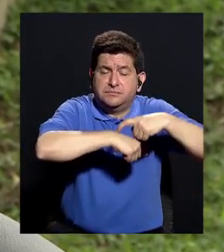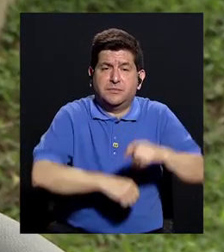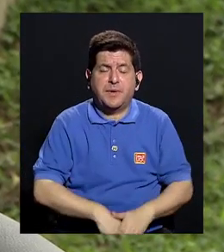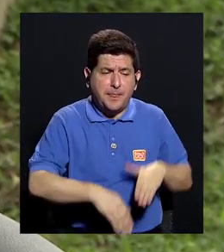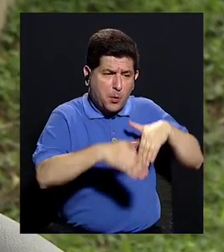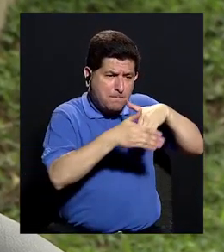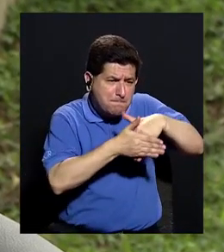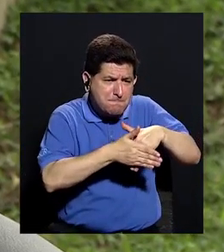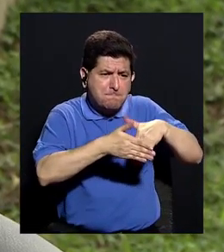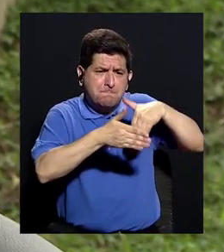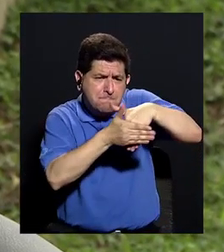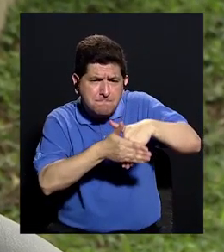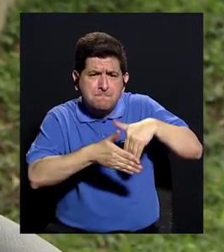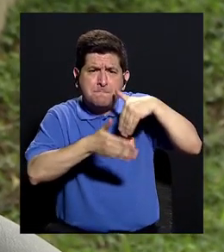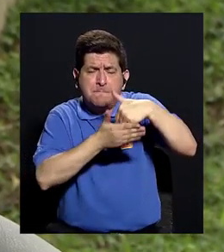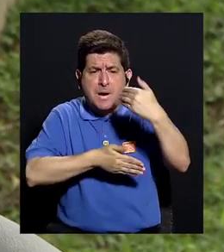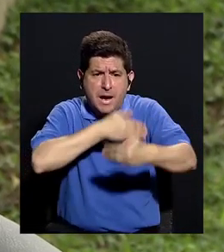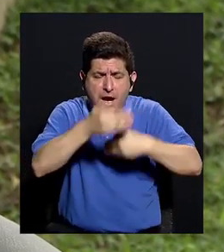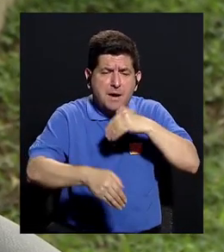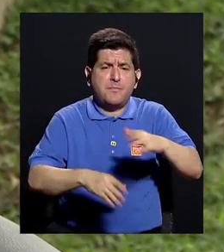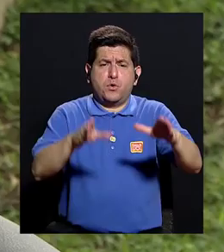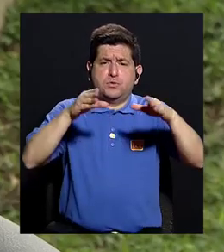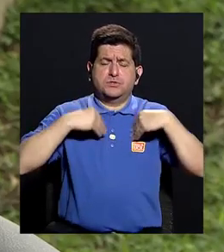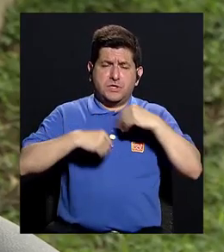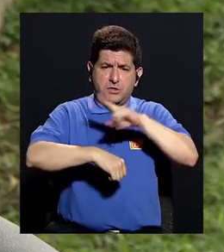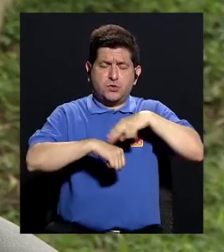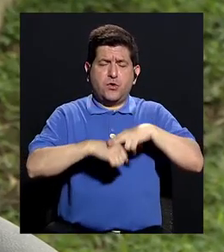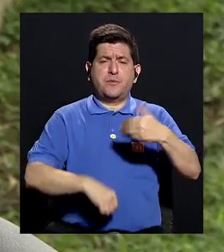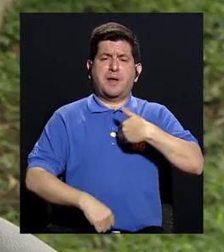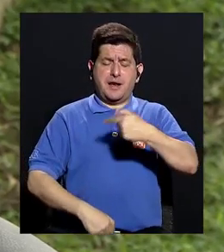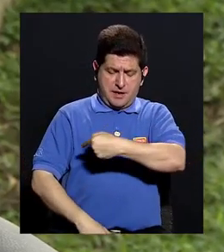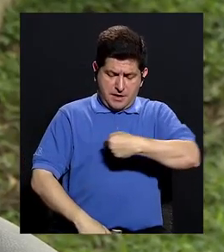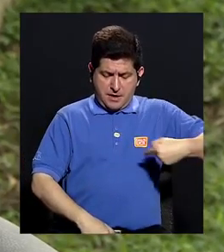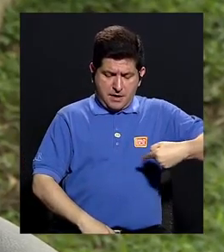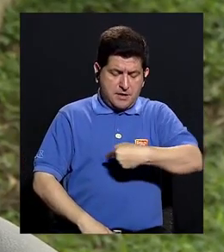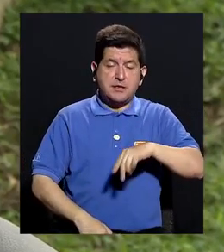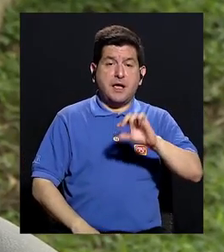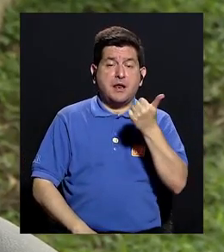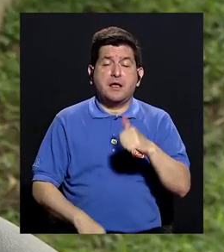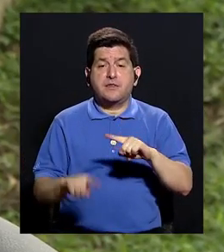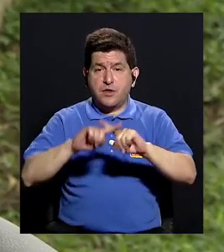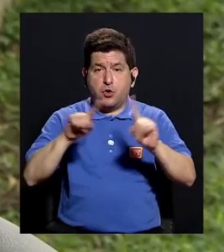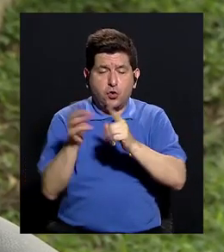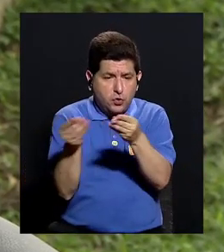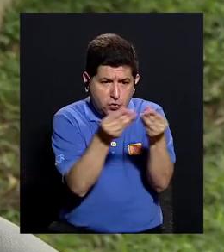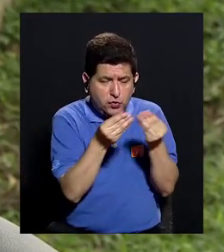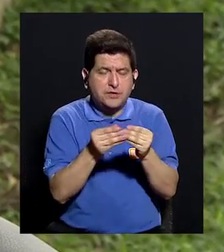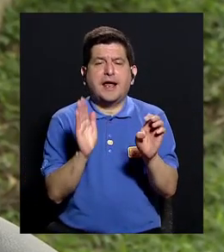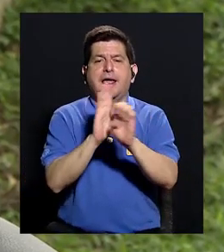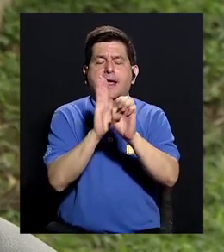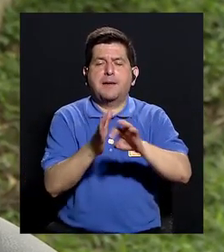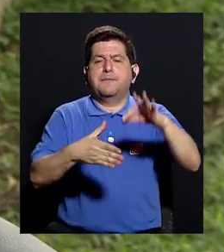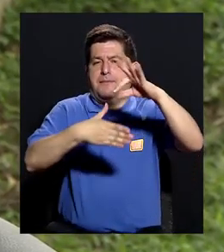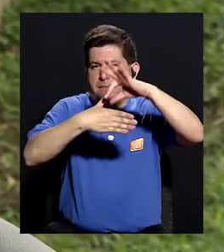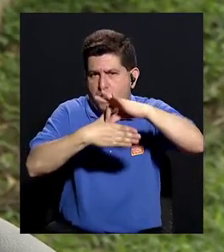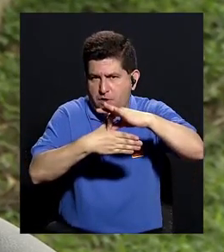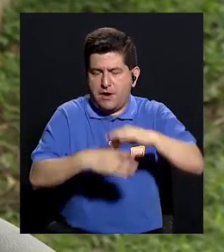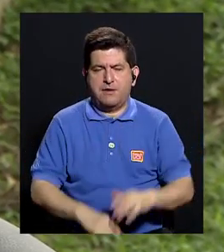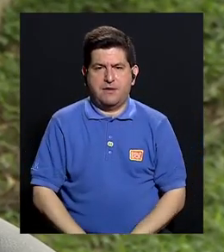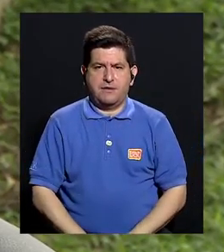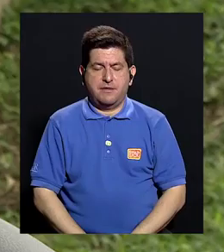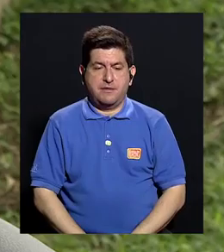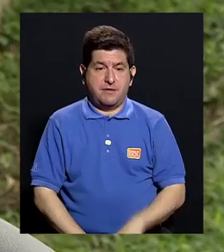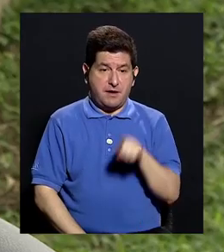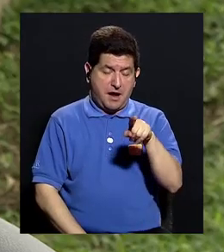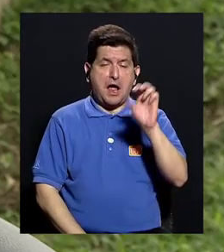obstruir esa absorción normal del intestino de otras proteínas, o sea, como la proteína de la carne, como otras